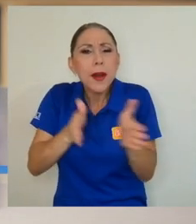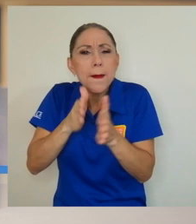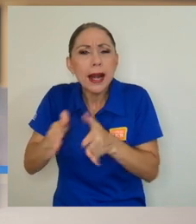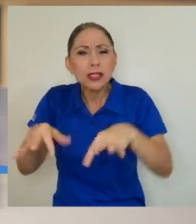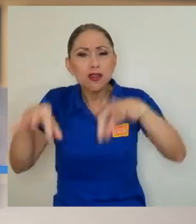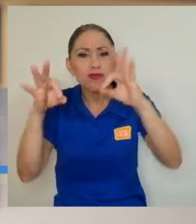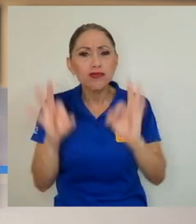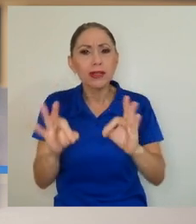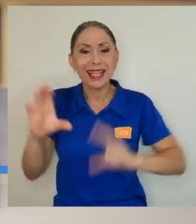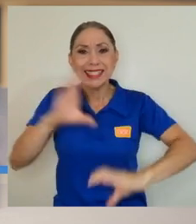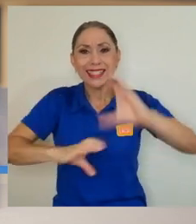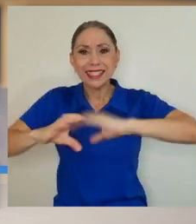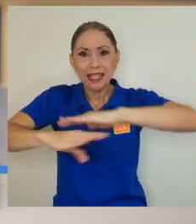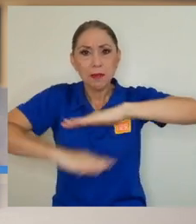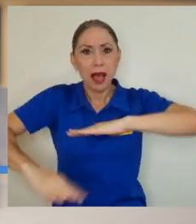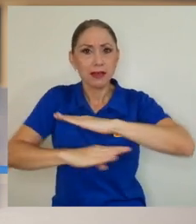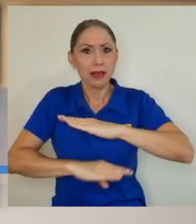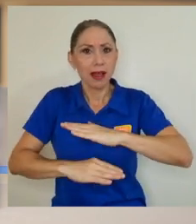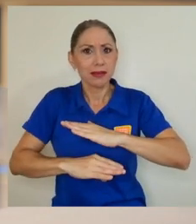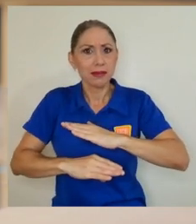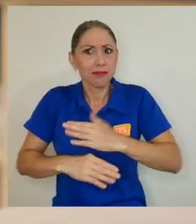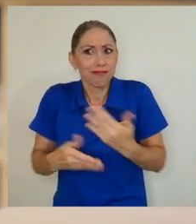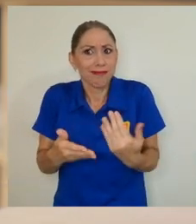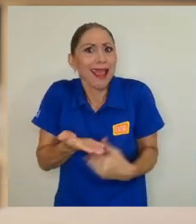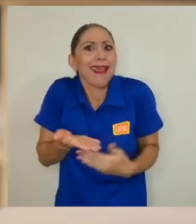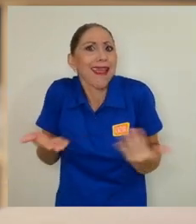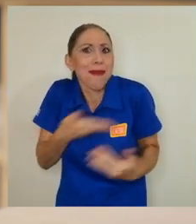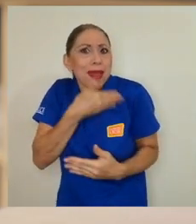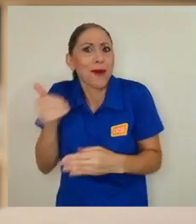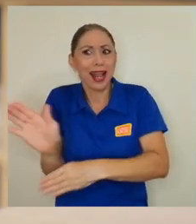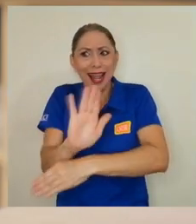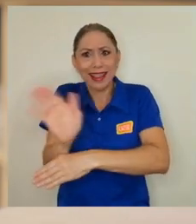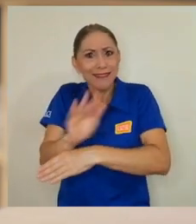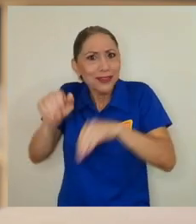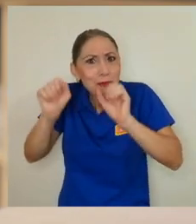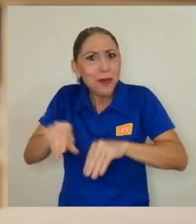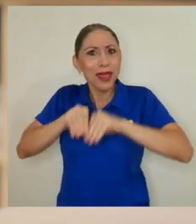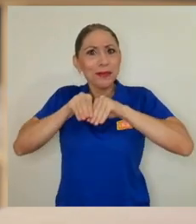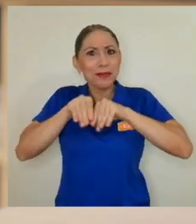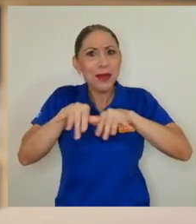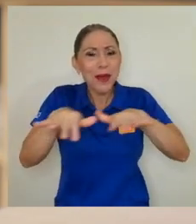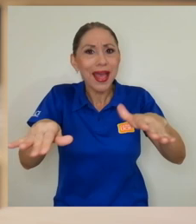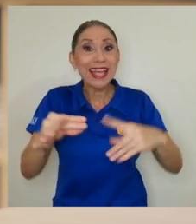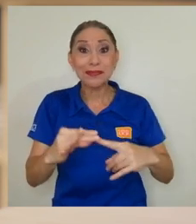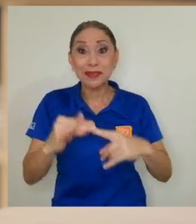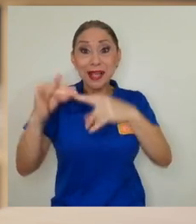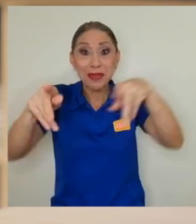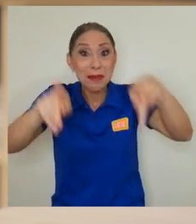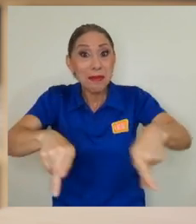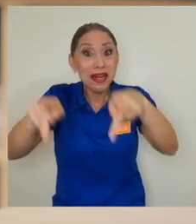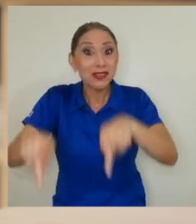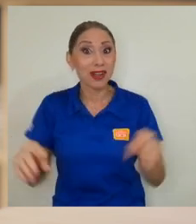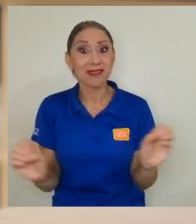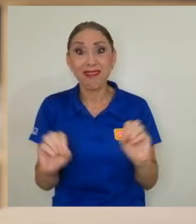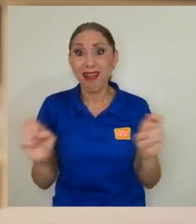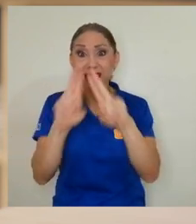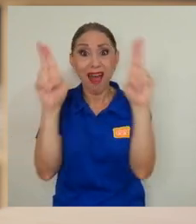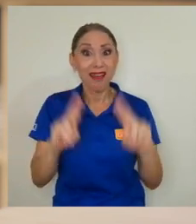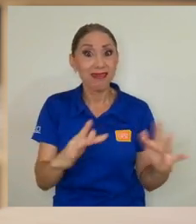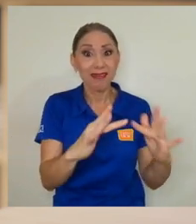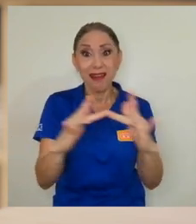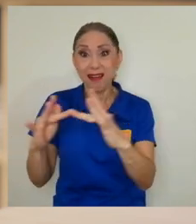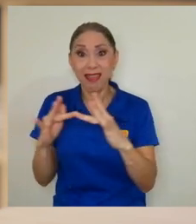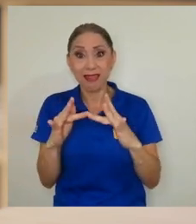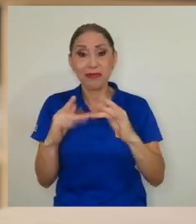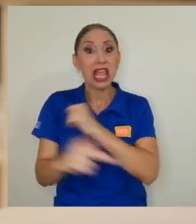llegar al pueblo mediante la televisión, sobre todo aquella gente que no tiene acceso a internet, que hay mucha